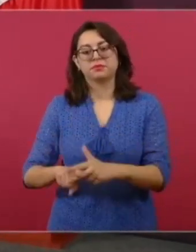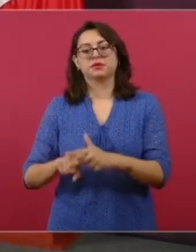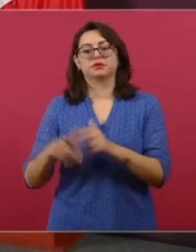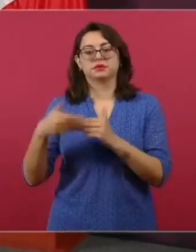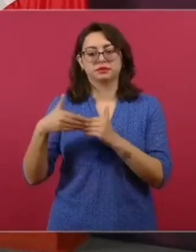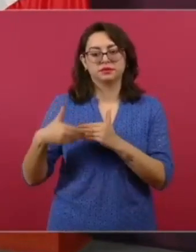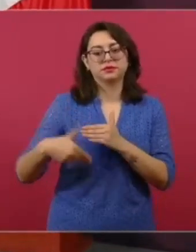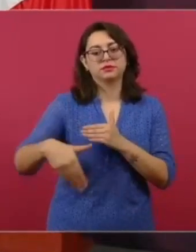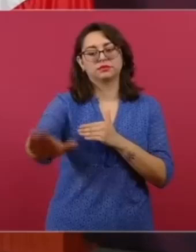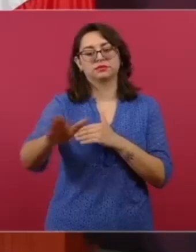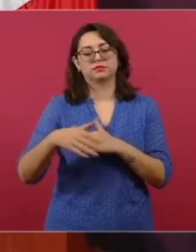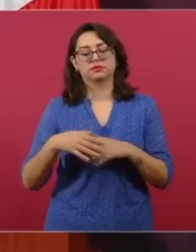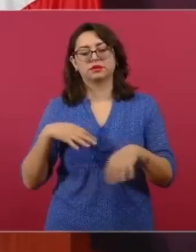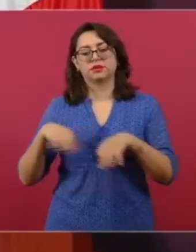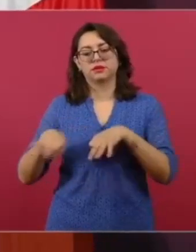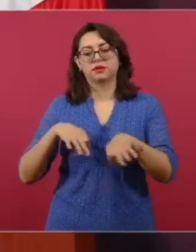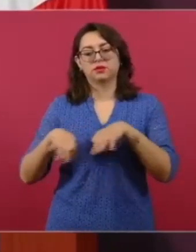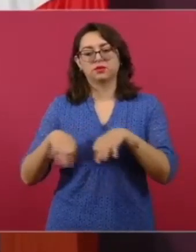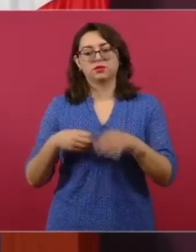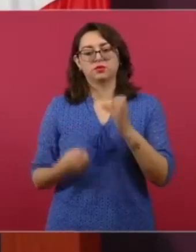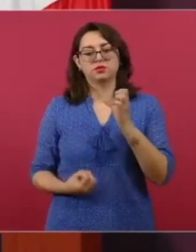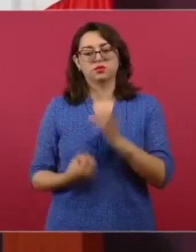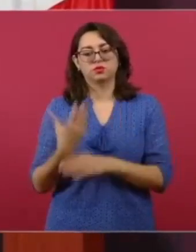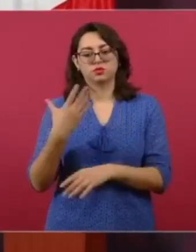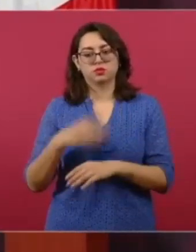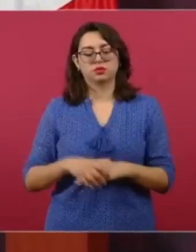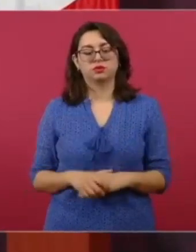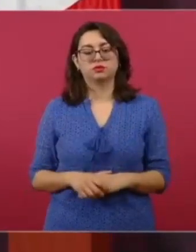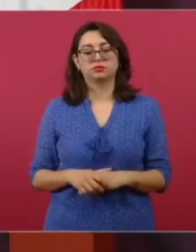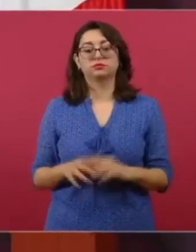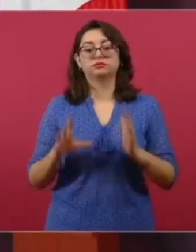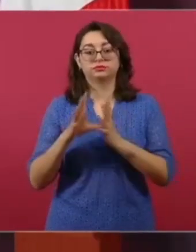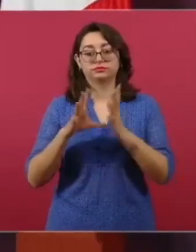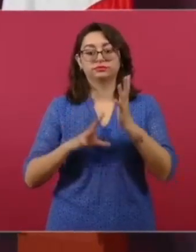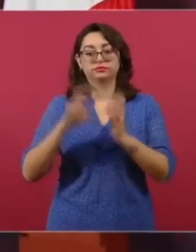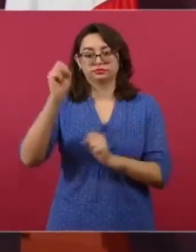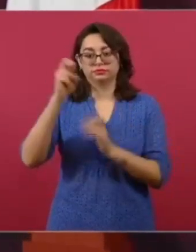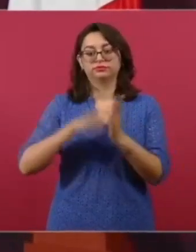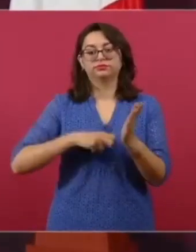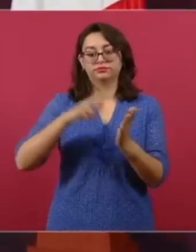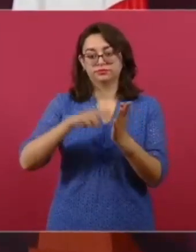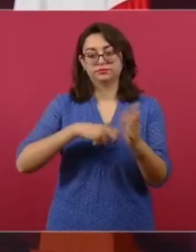periodo de reformas constitucionales.